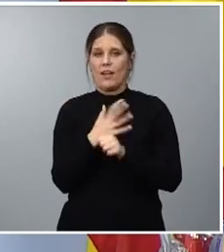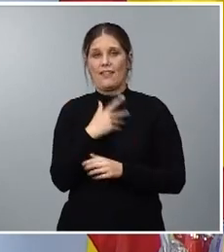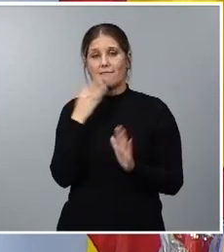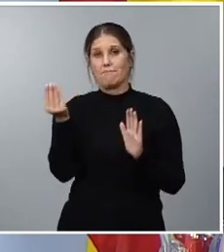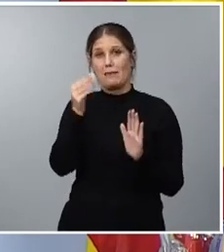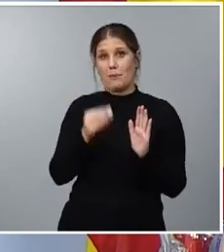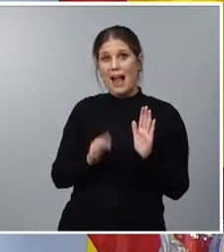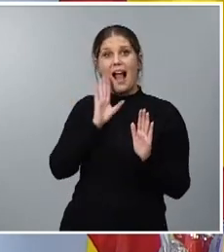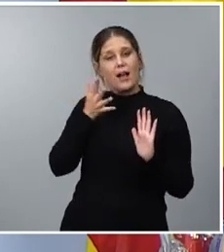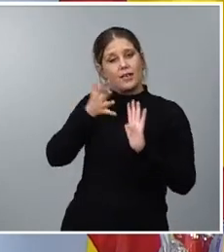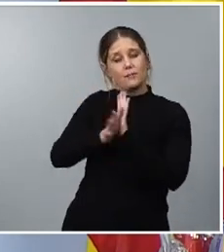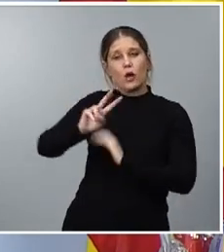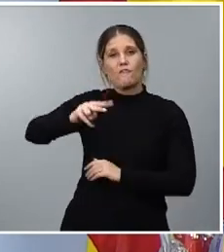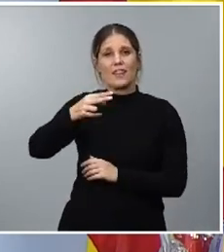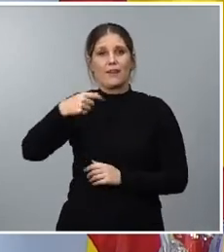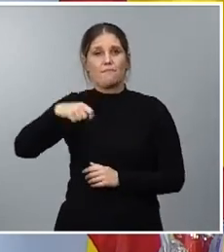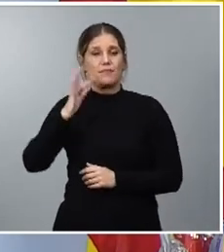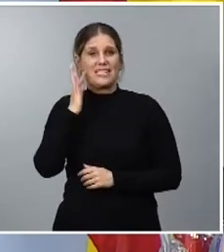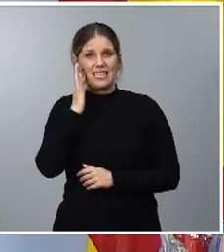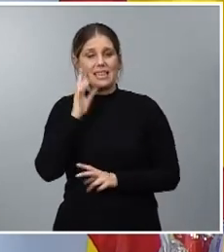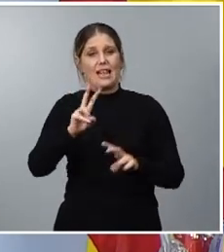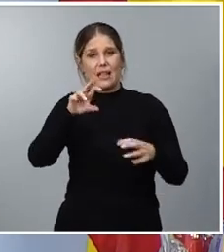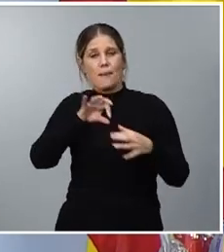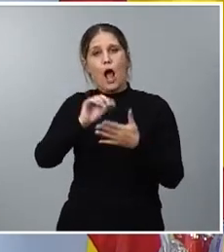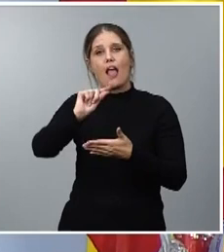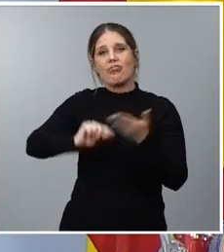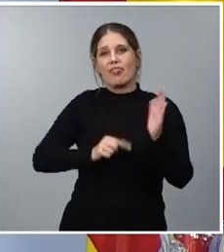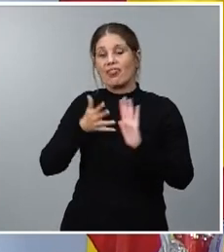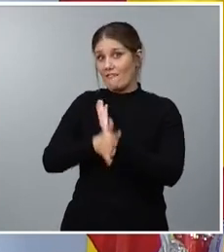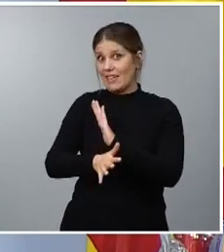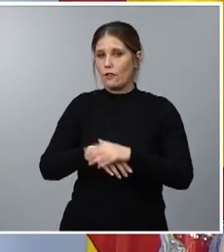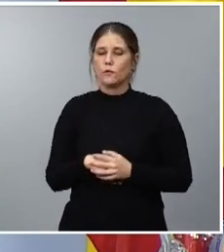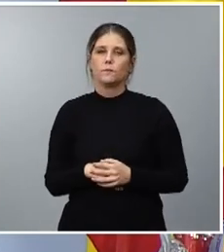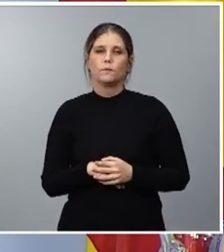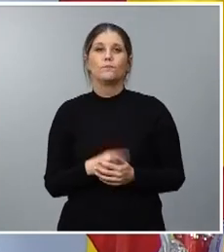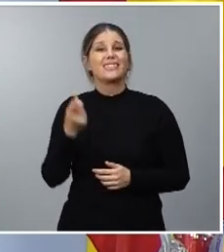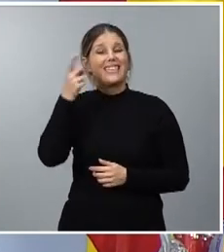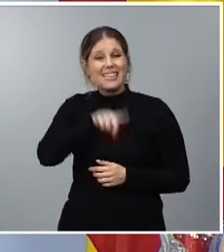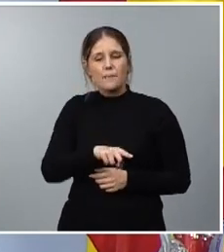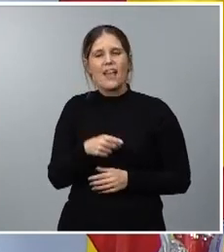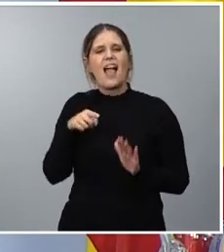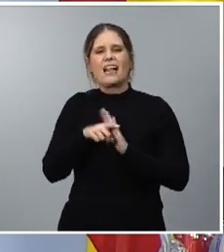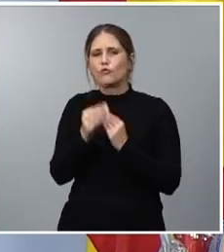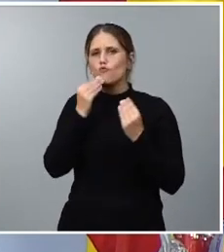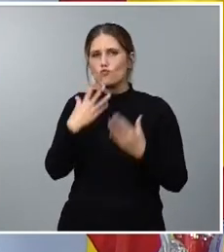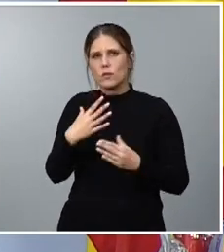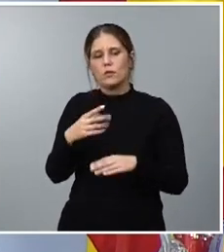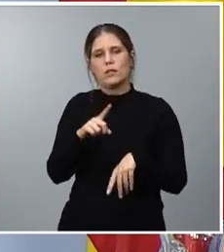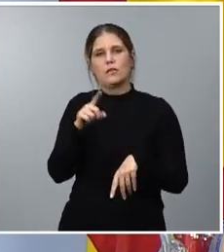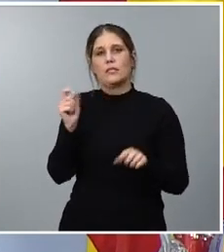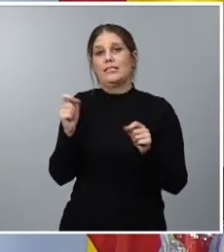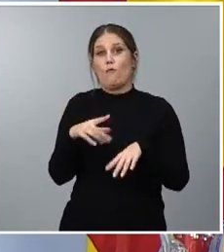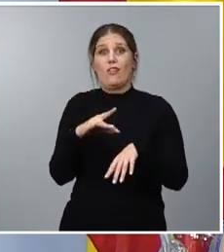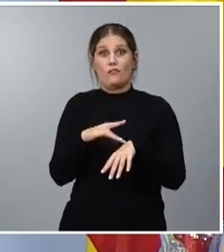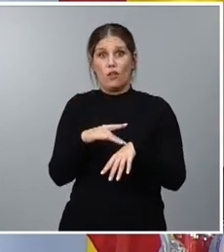ha dicho la vicepresidenta en contrato indefinido y quiero decir también que a una buena gestión de la seguridad social que